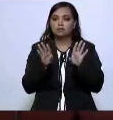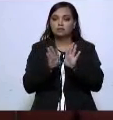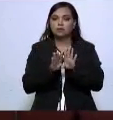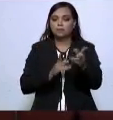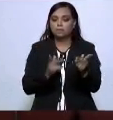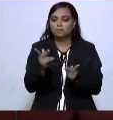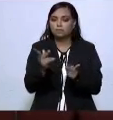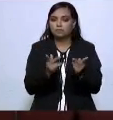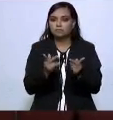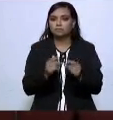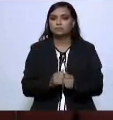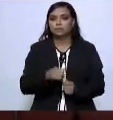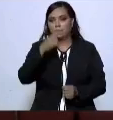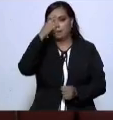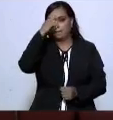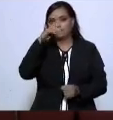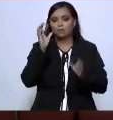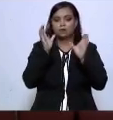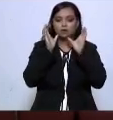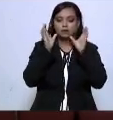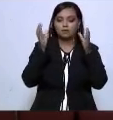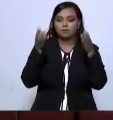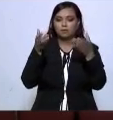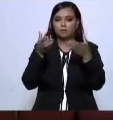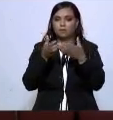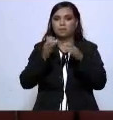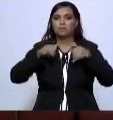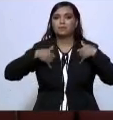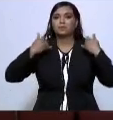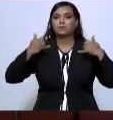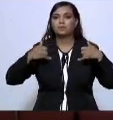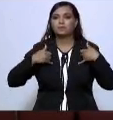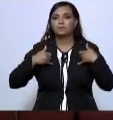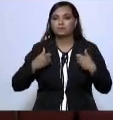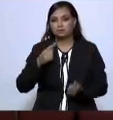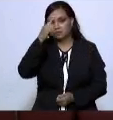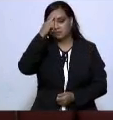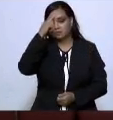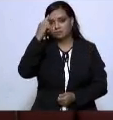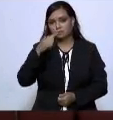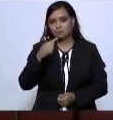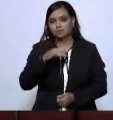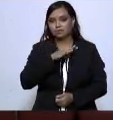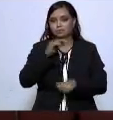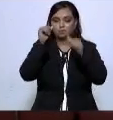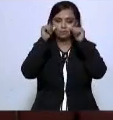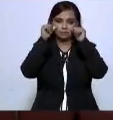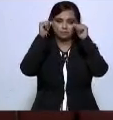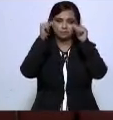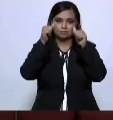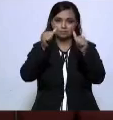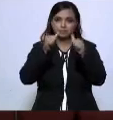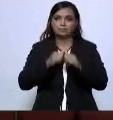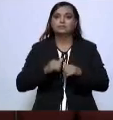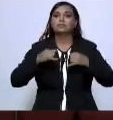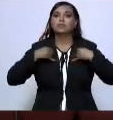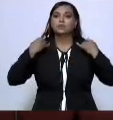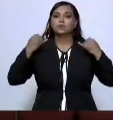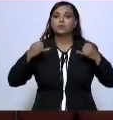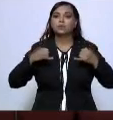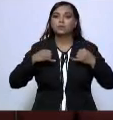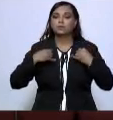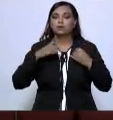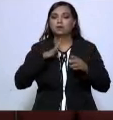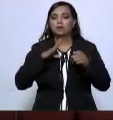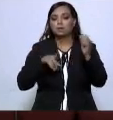intervenciones para las comunidades de adolescentes para atender a los jóvenes en